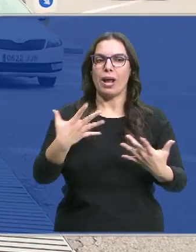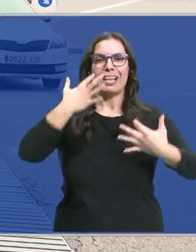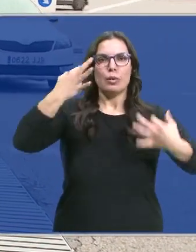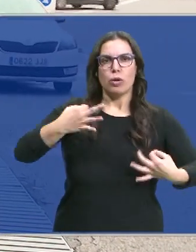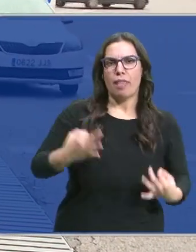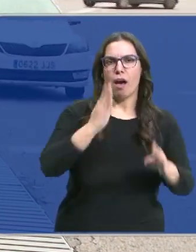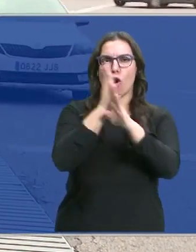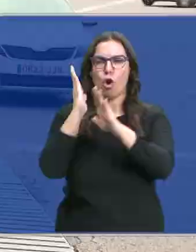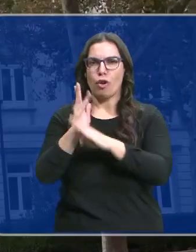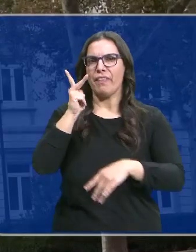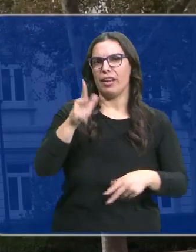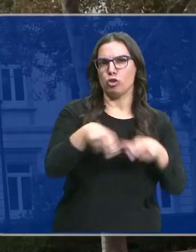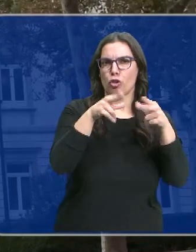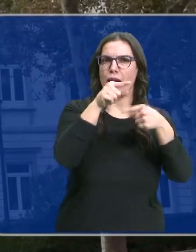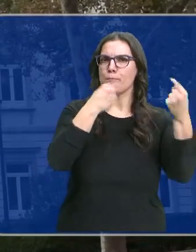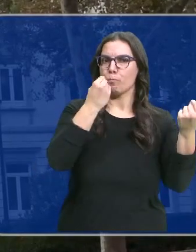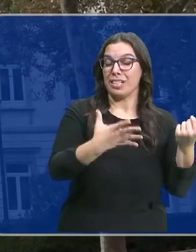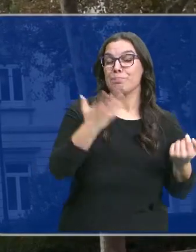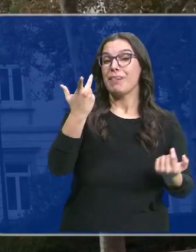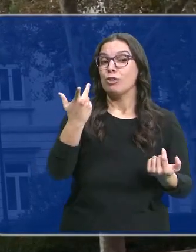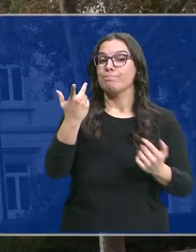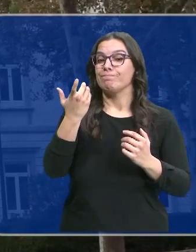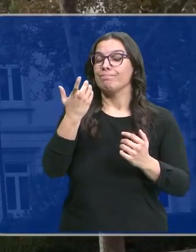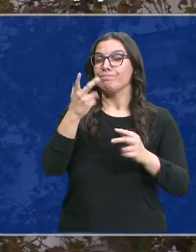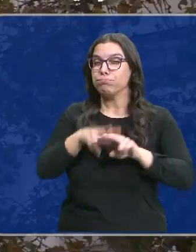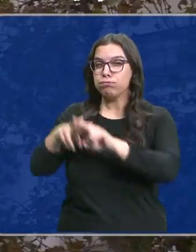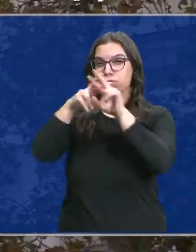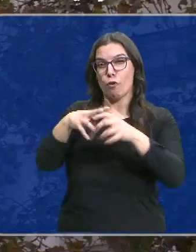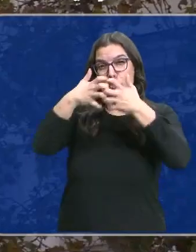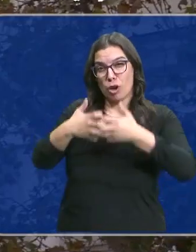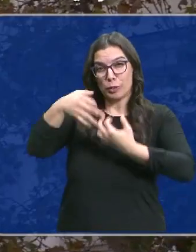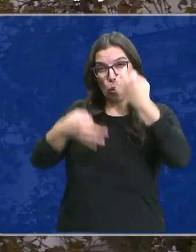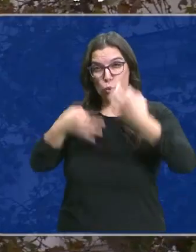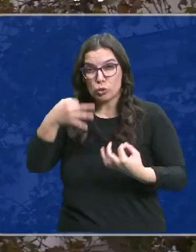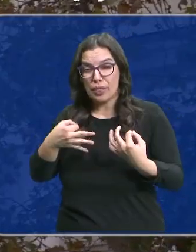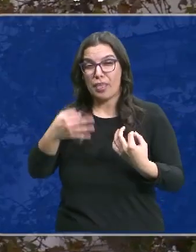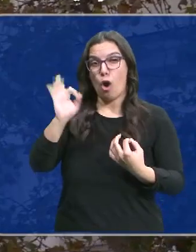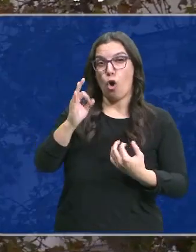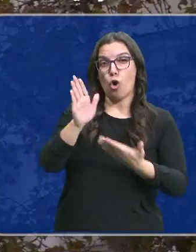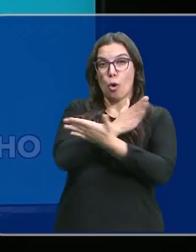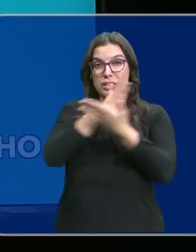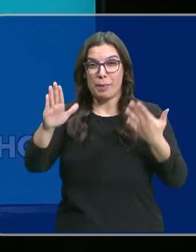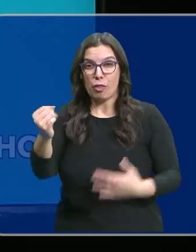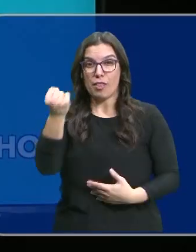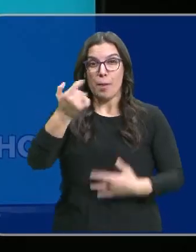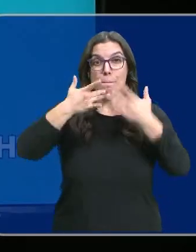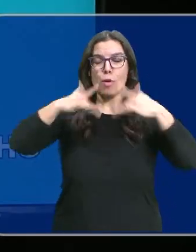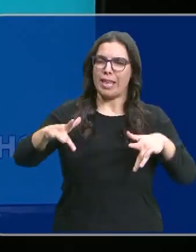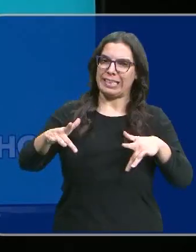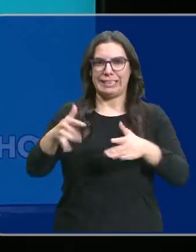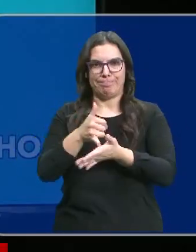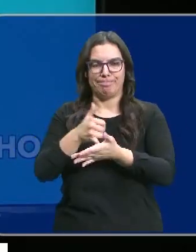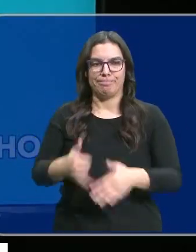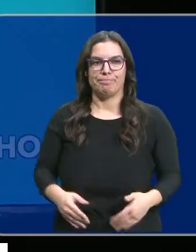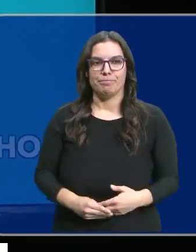seguridad y los derechos sociales. Pero la puntuación desciende cuando examina el funcionamiento de la justicia civil o la separación de poderes. Pues el Estado de Derecho